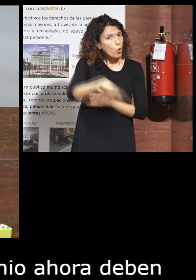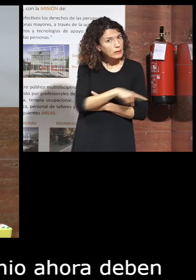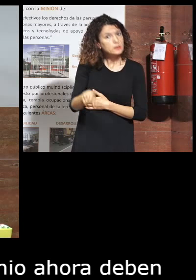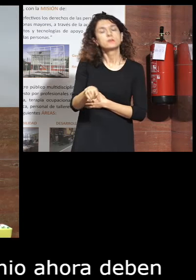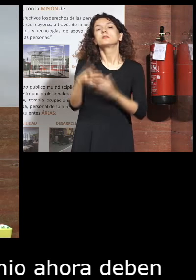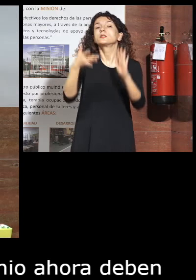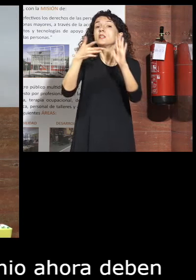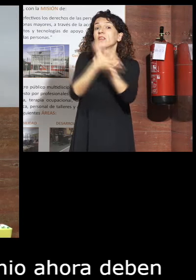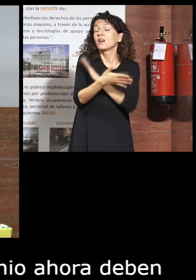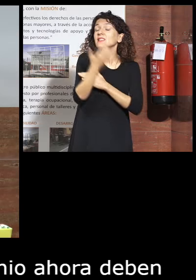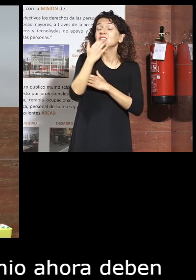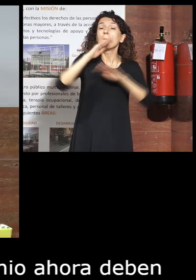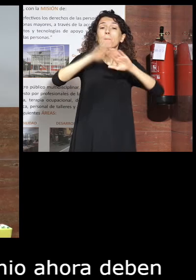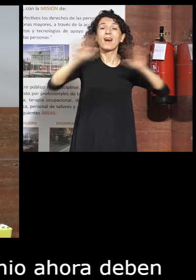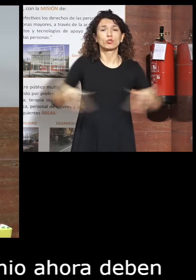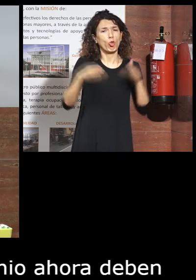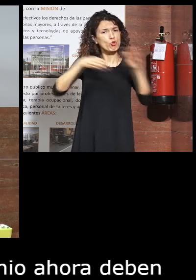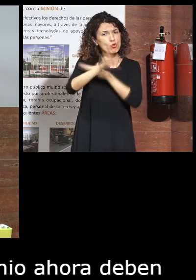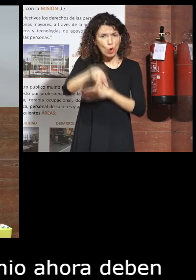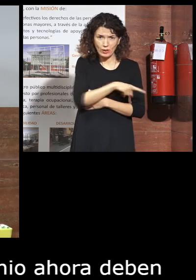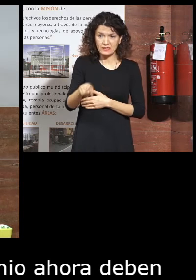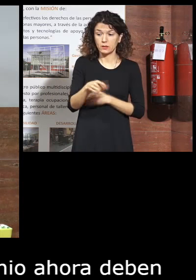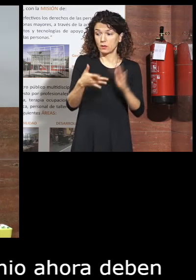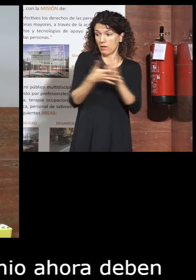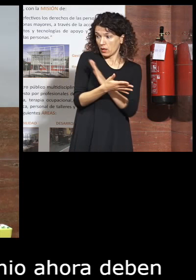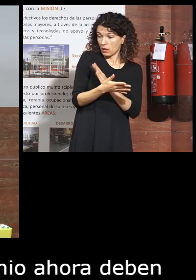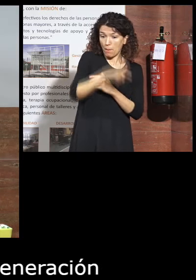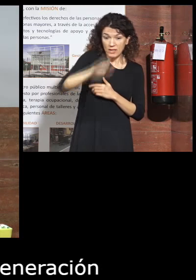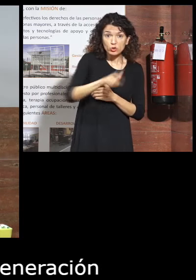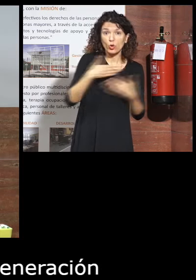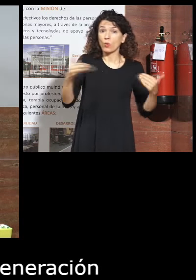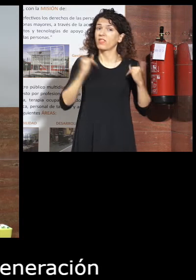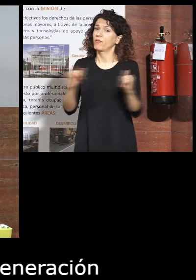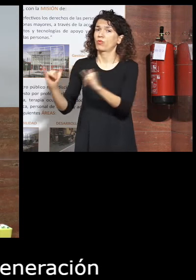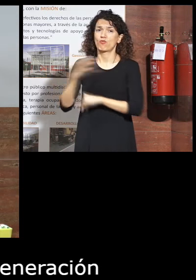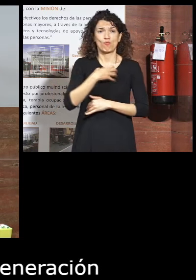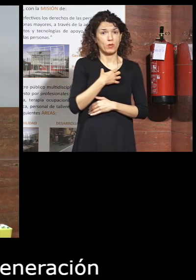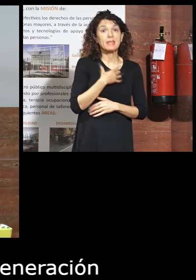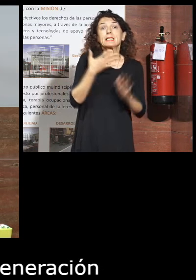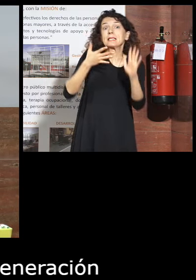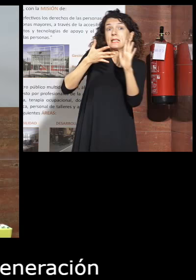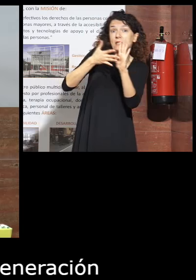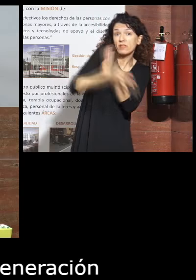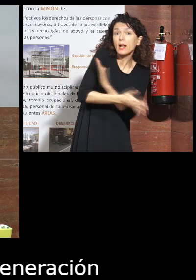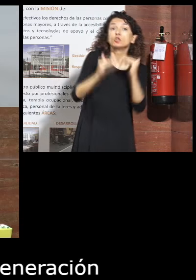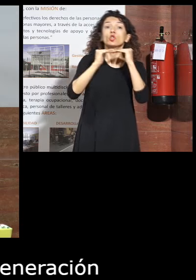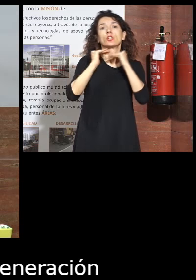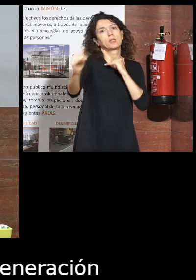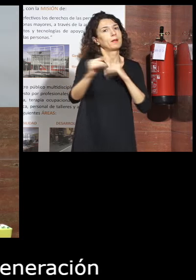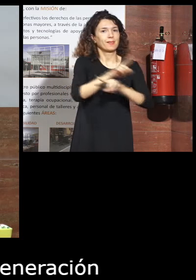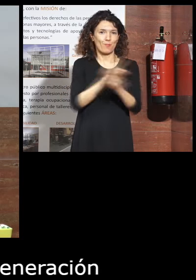si no son para todos, no pueden ser disfrutables por cualquiera y por tanto no pueden ser sostenibles.